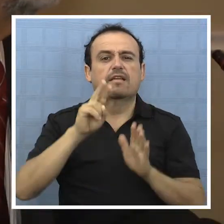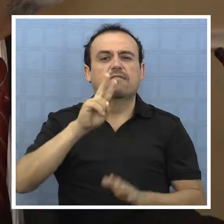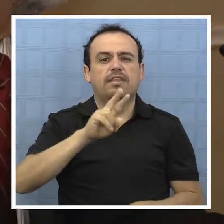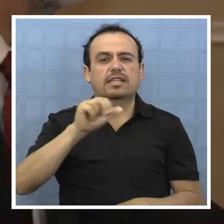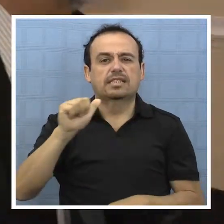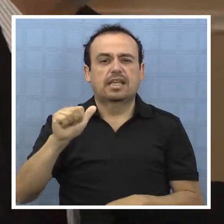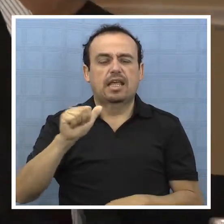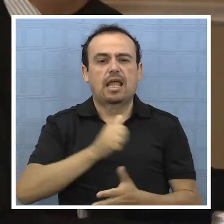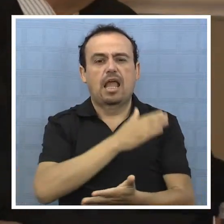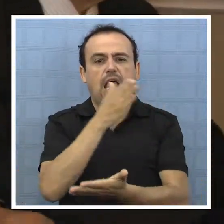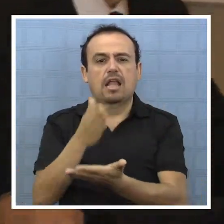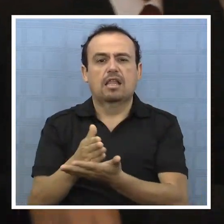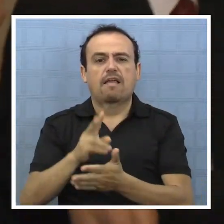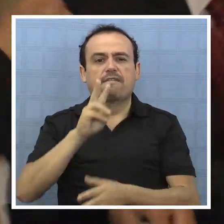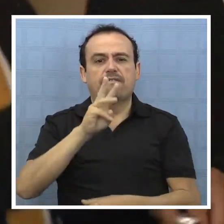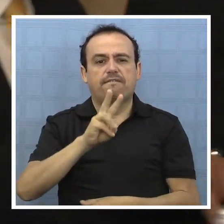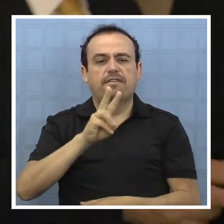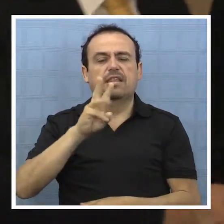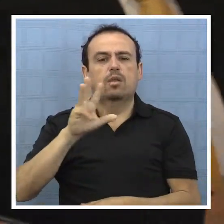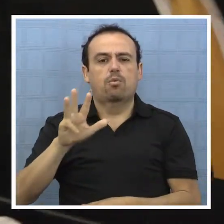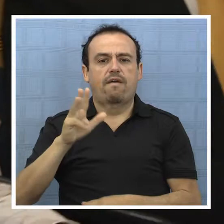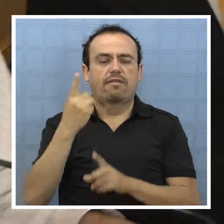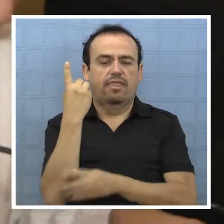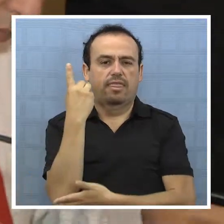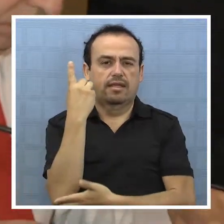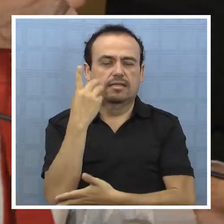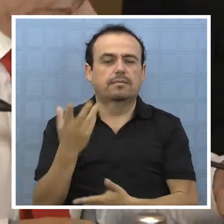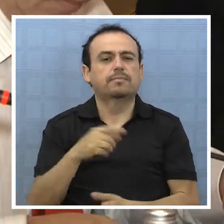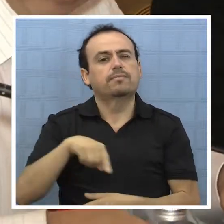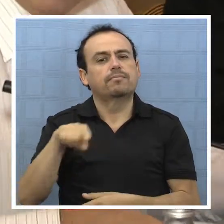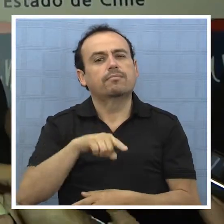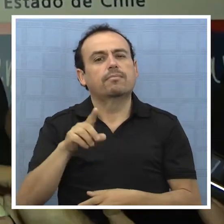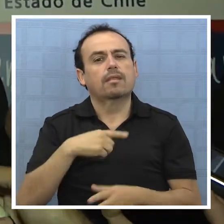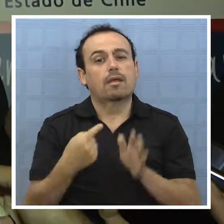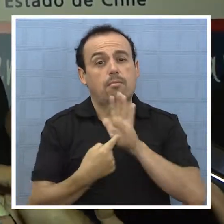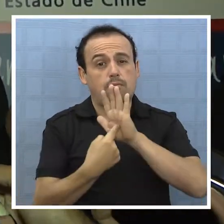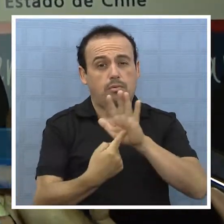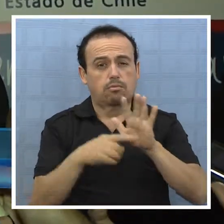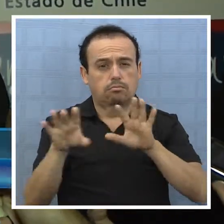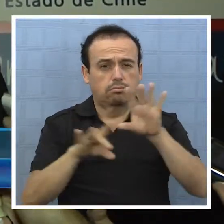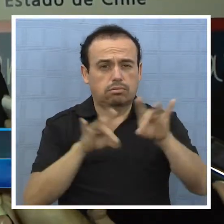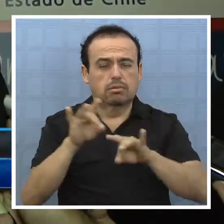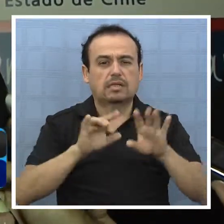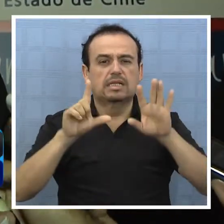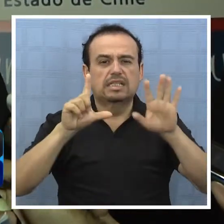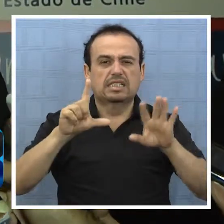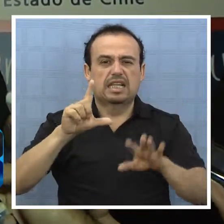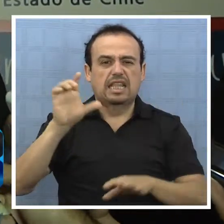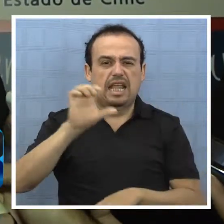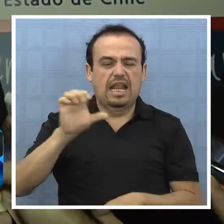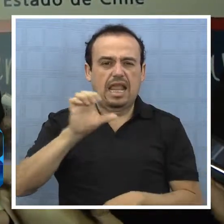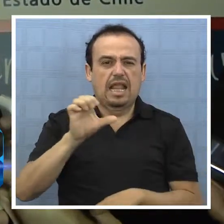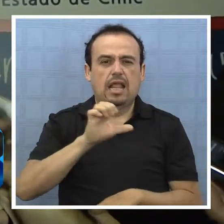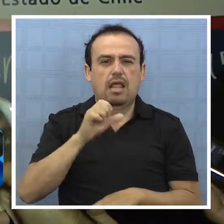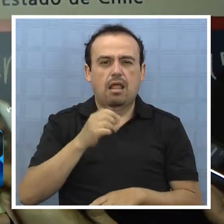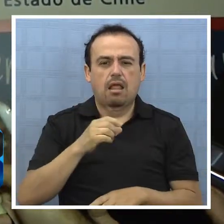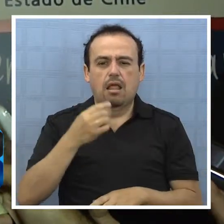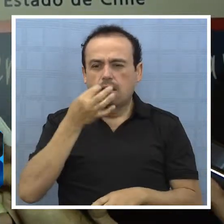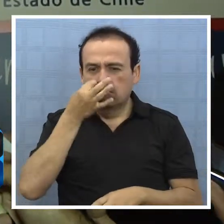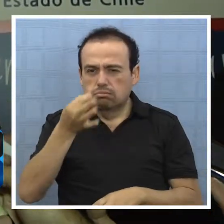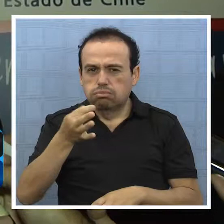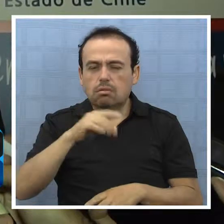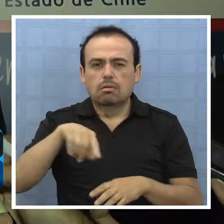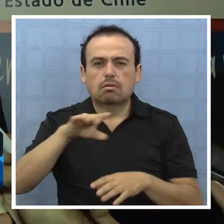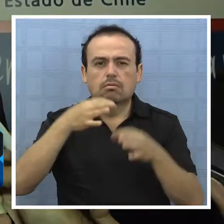26 y el 29 de diciembre. La publicación de resultados de la selección el martes 7 de enero, la verificación de la